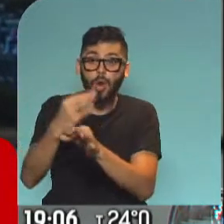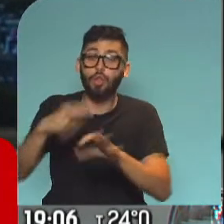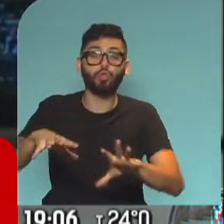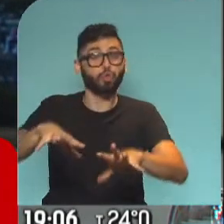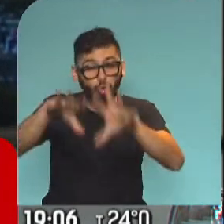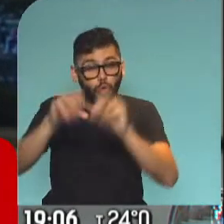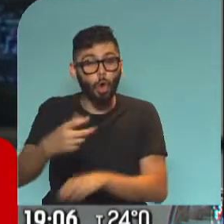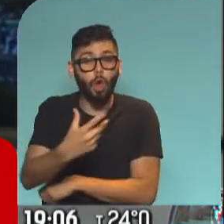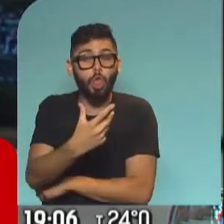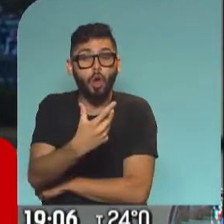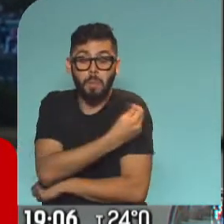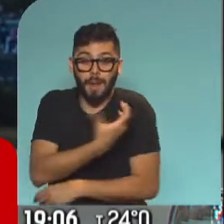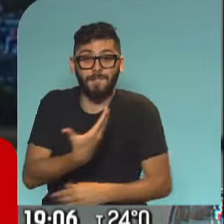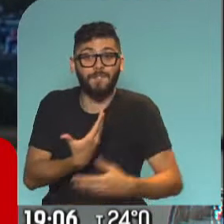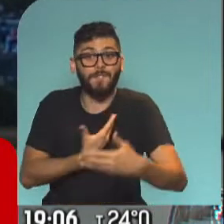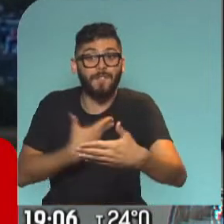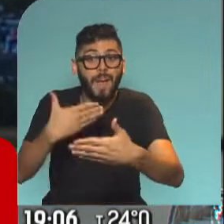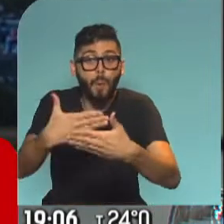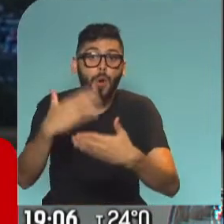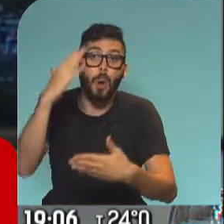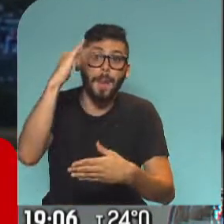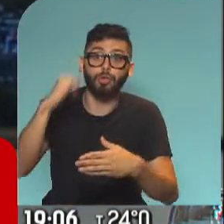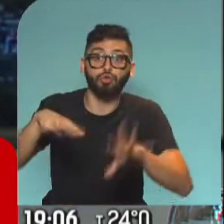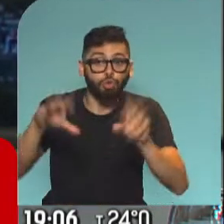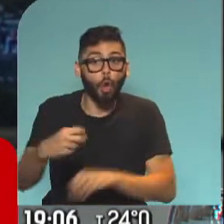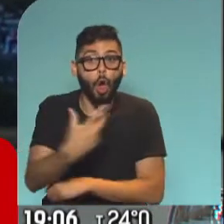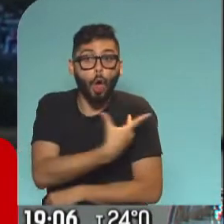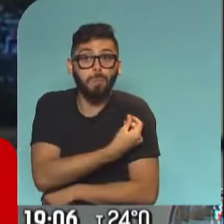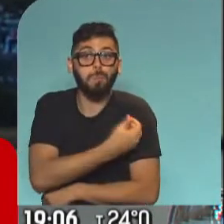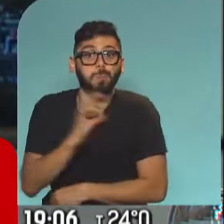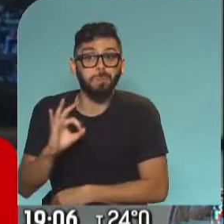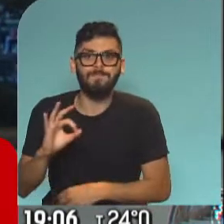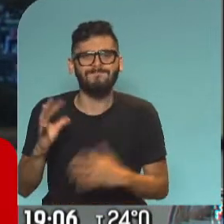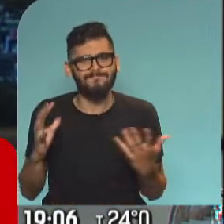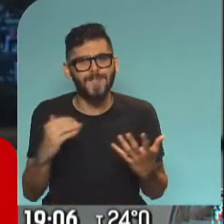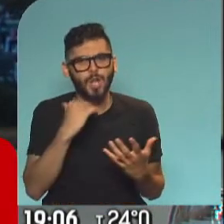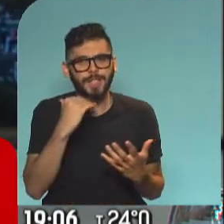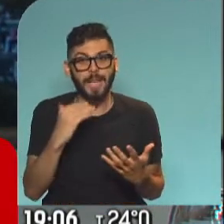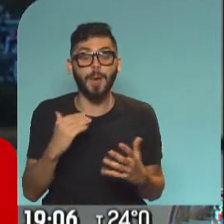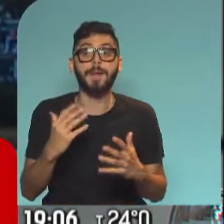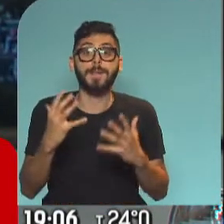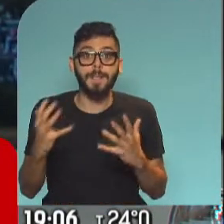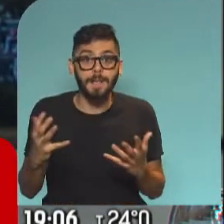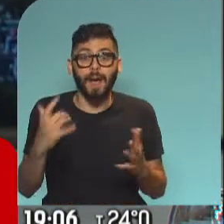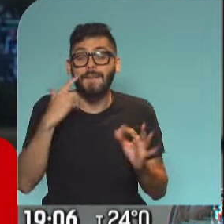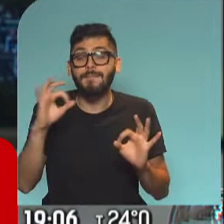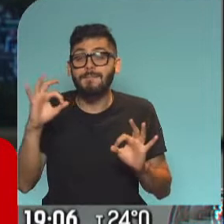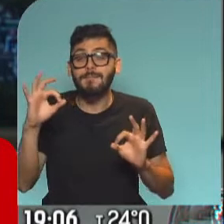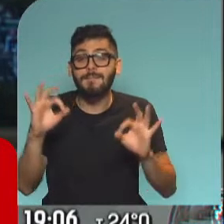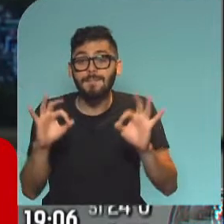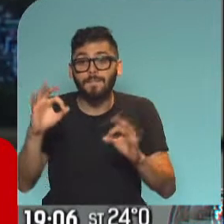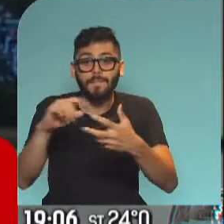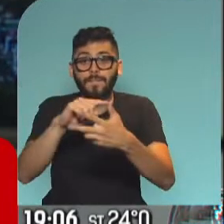para fines de febrero o principios de marzo. Entonces terminamos o terminaremos midiendo esos índices